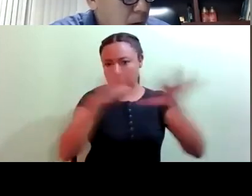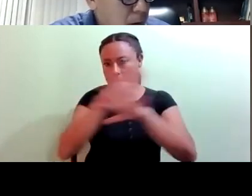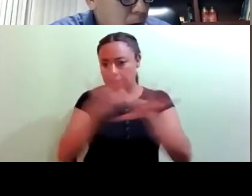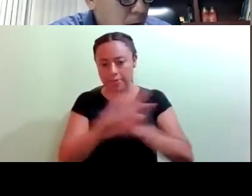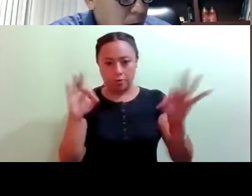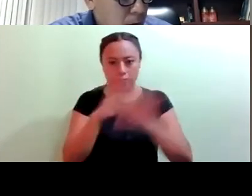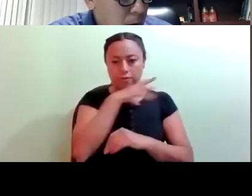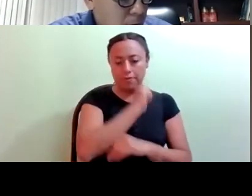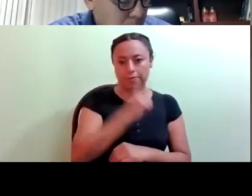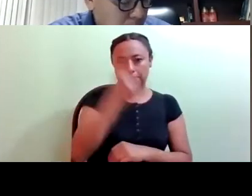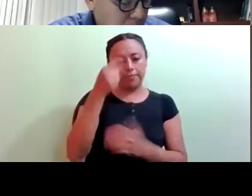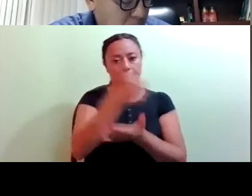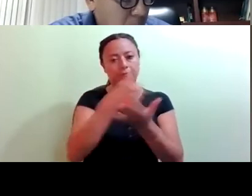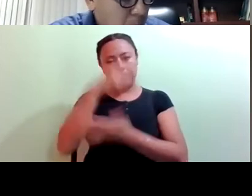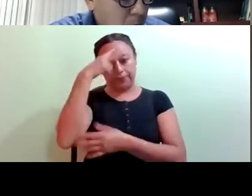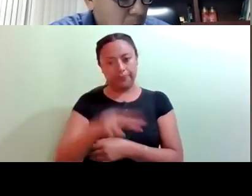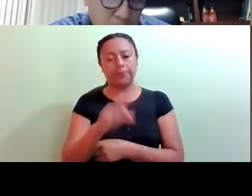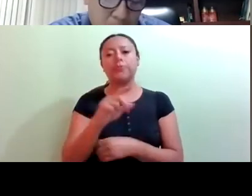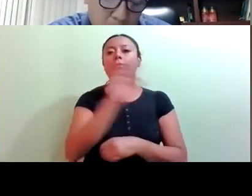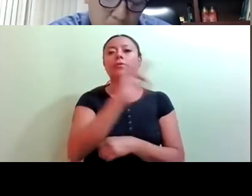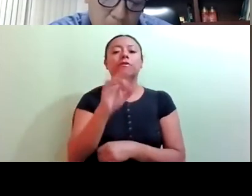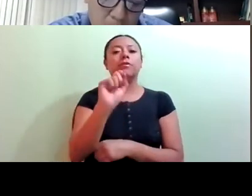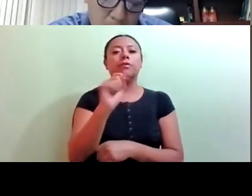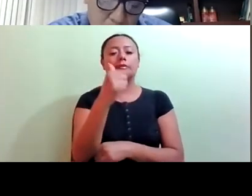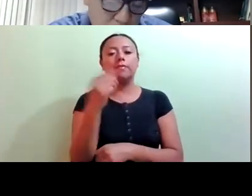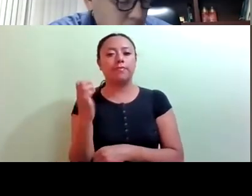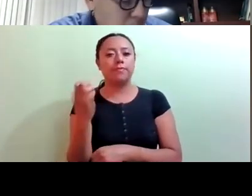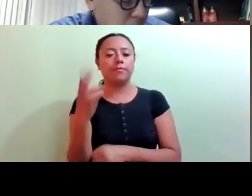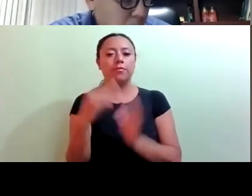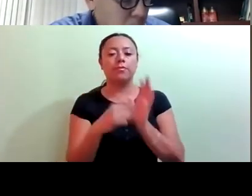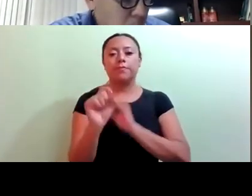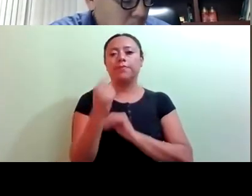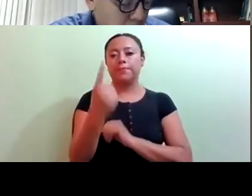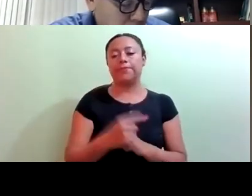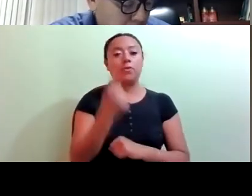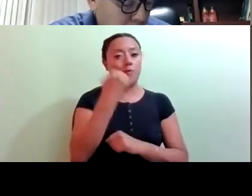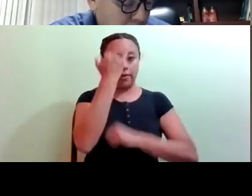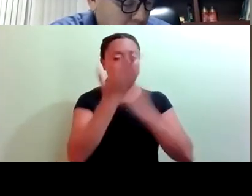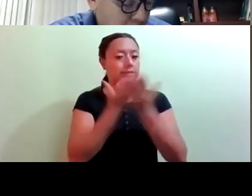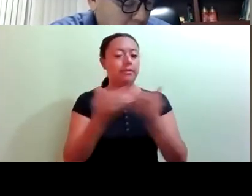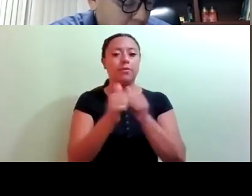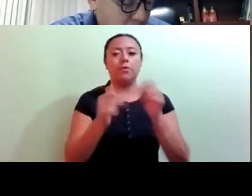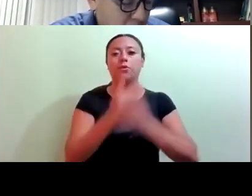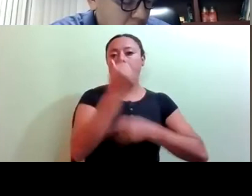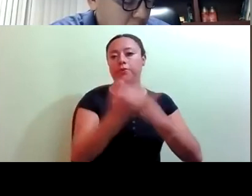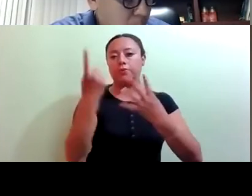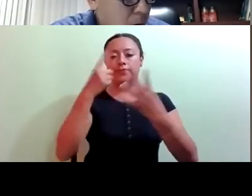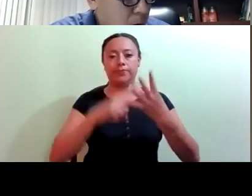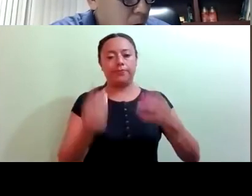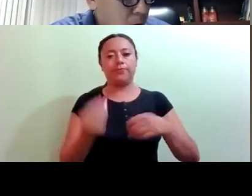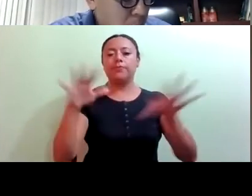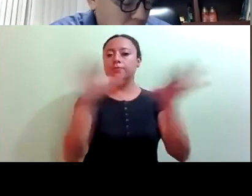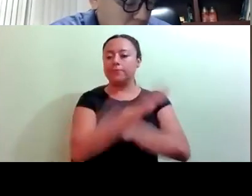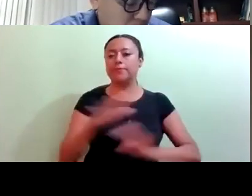México, fecha 27 de enero de 2021. Una iniciativa con proyecto decreto por el que se reforma edición al artículo